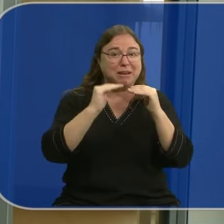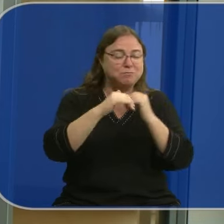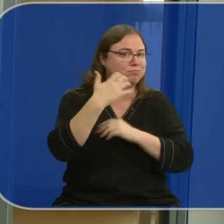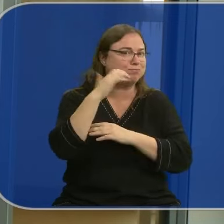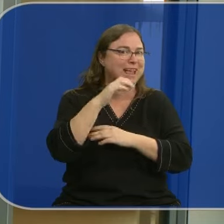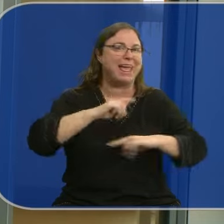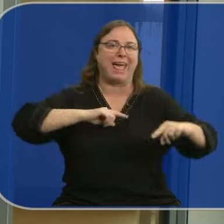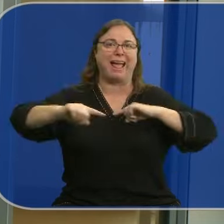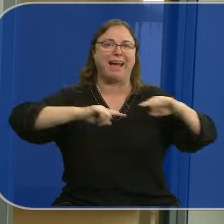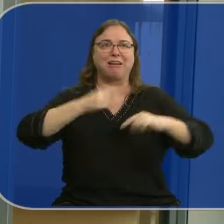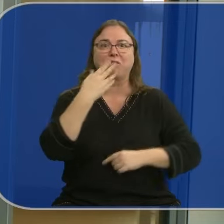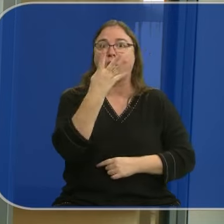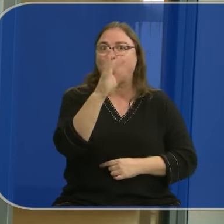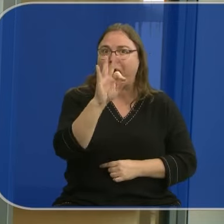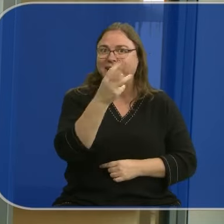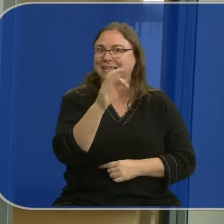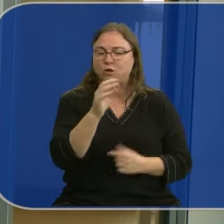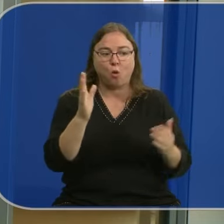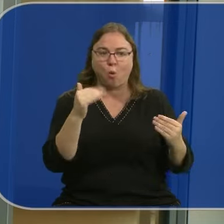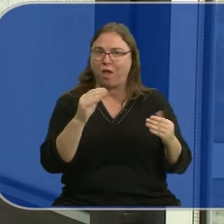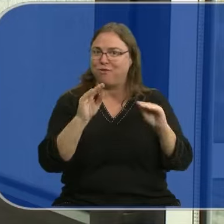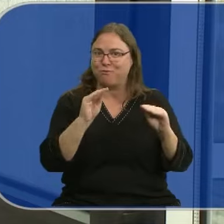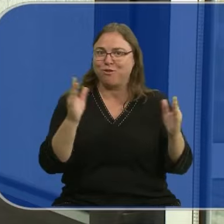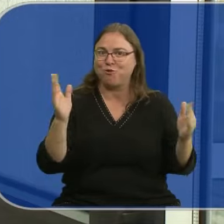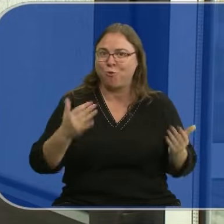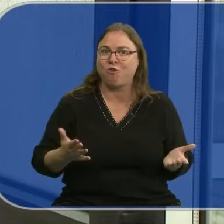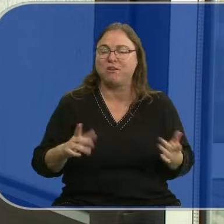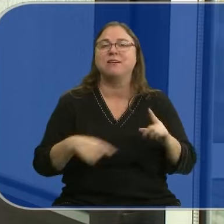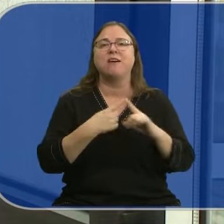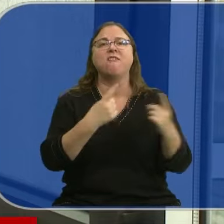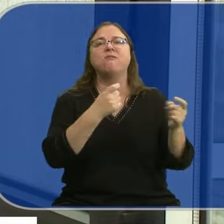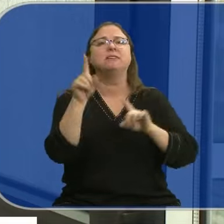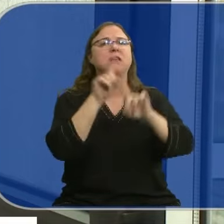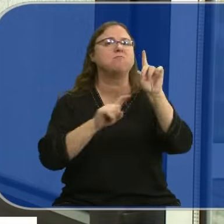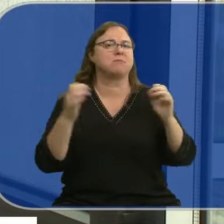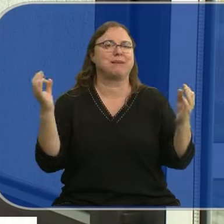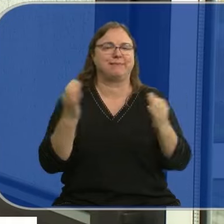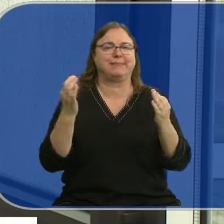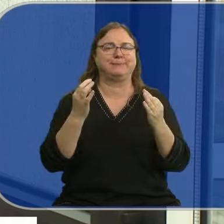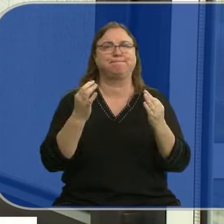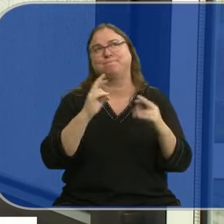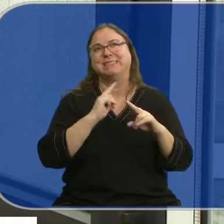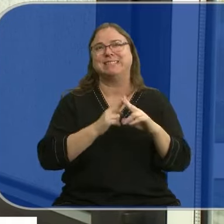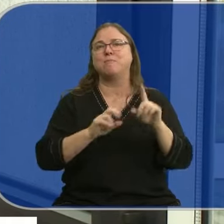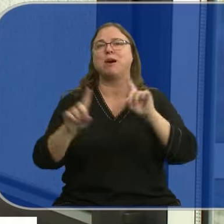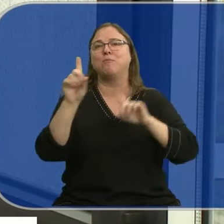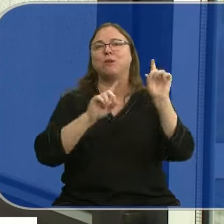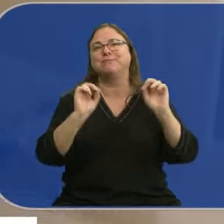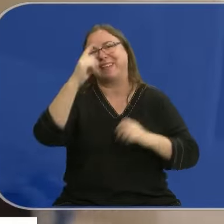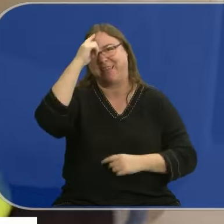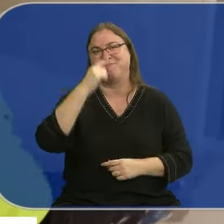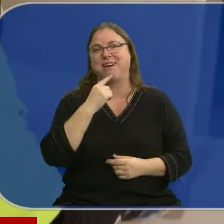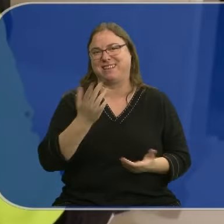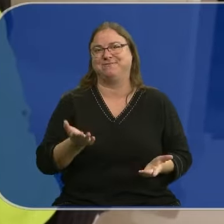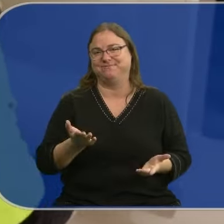un encargado de 40, de 30 y pico, no hay formación. Tiene también un problema, vamos a decir así, de imagen.